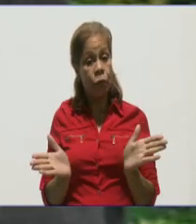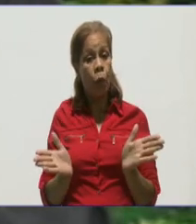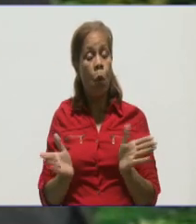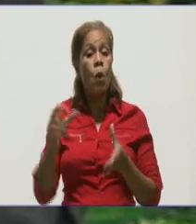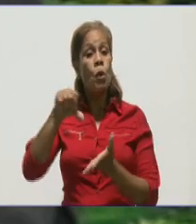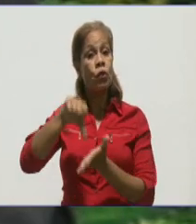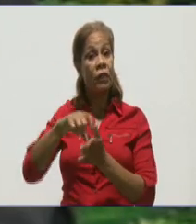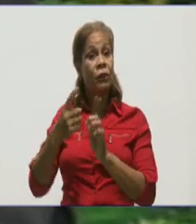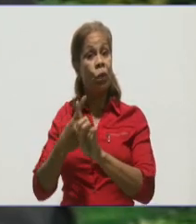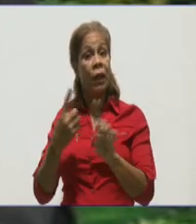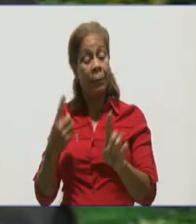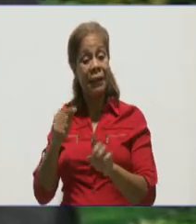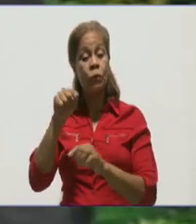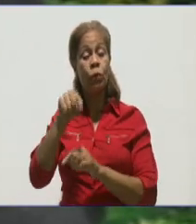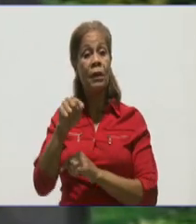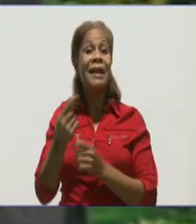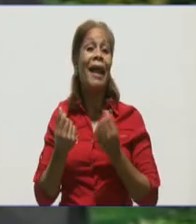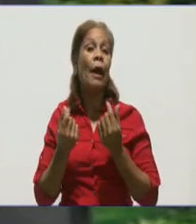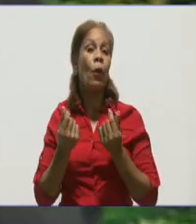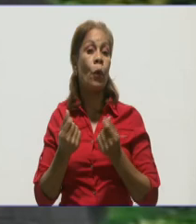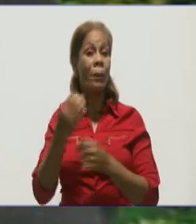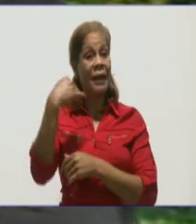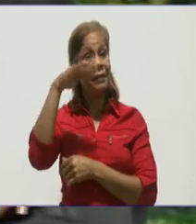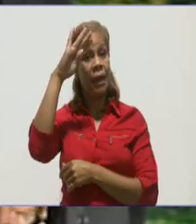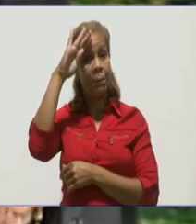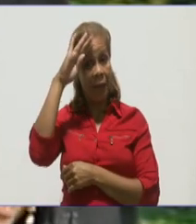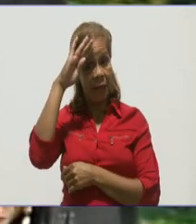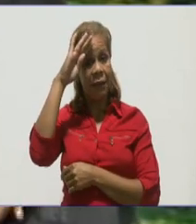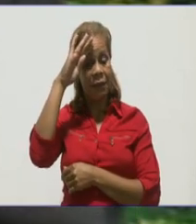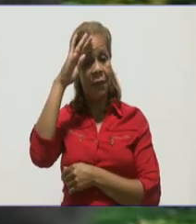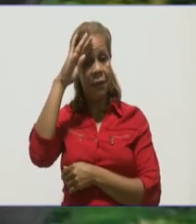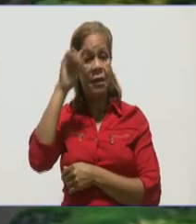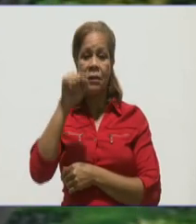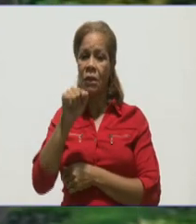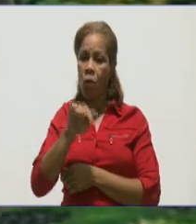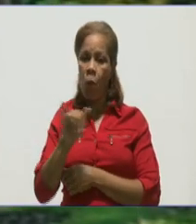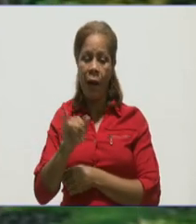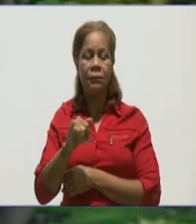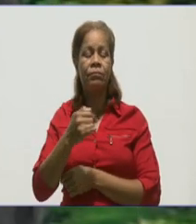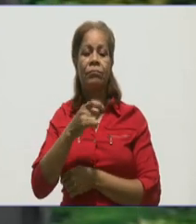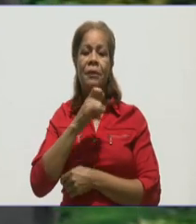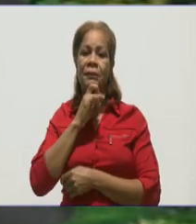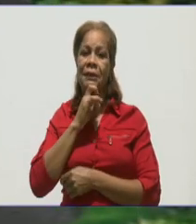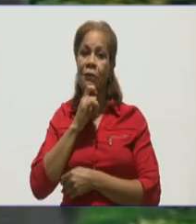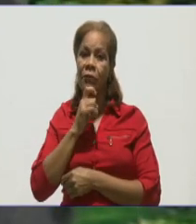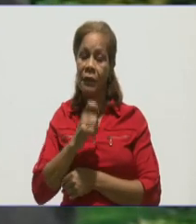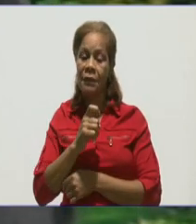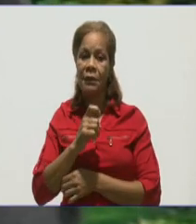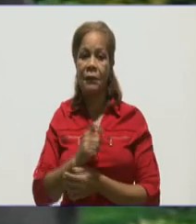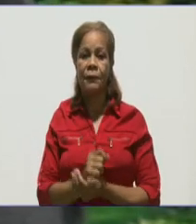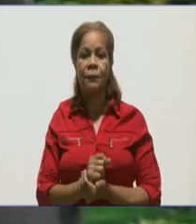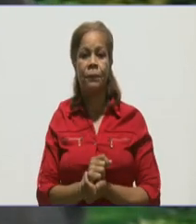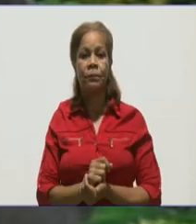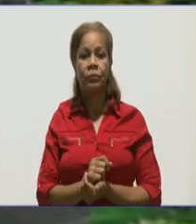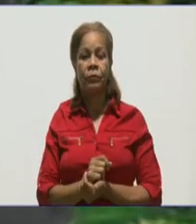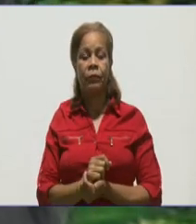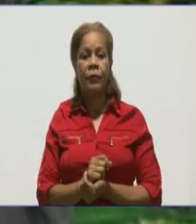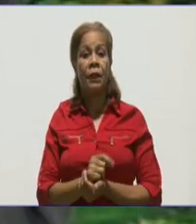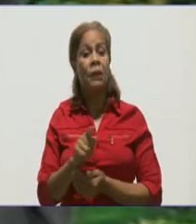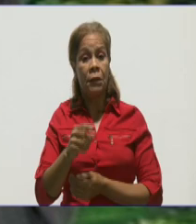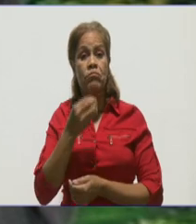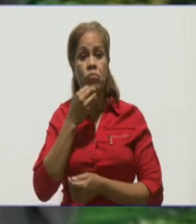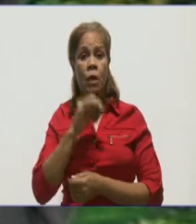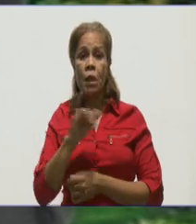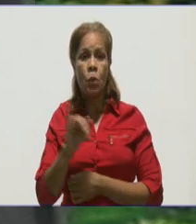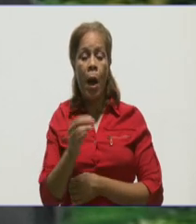para esa tarea que se podía utilizar bien bien en la producción de alimentos, en la generación de alimentos para